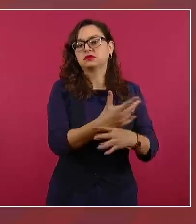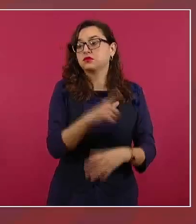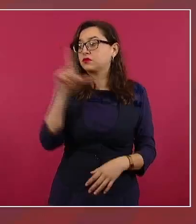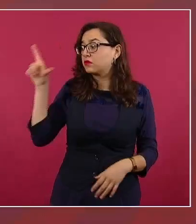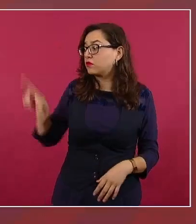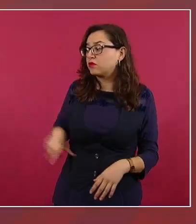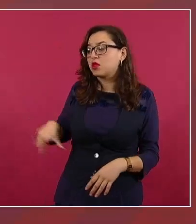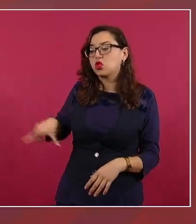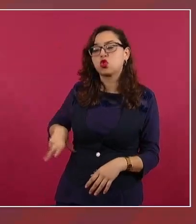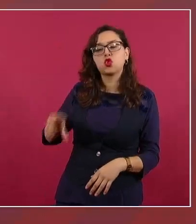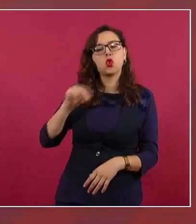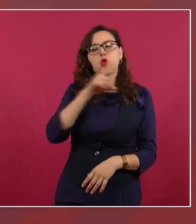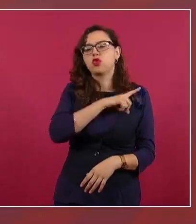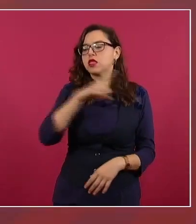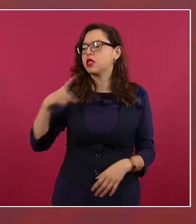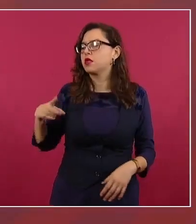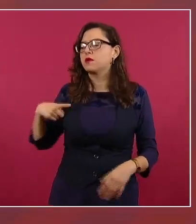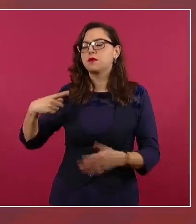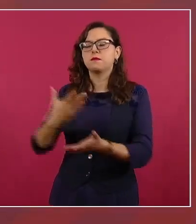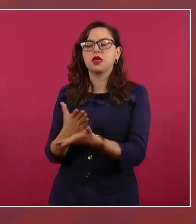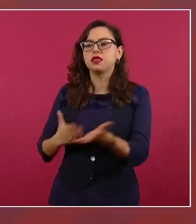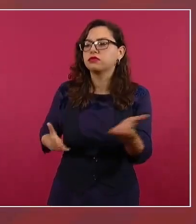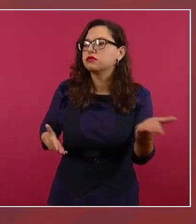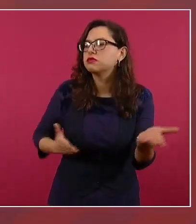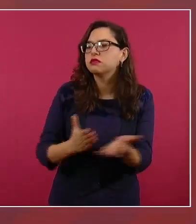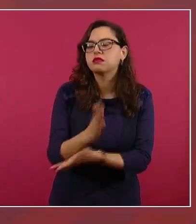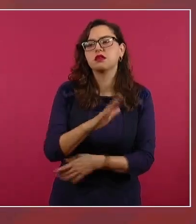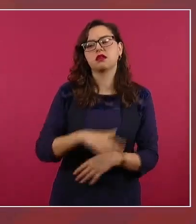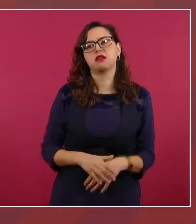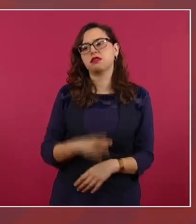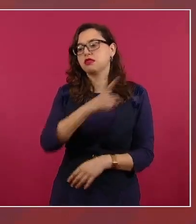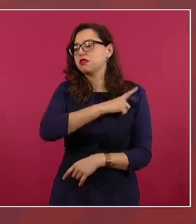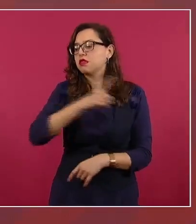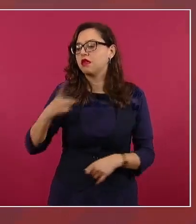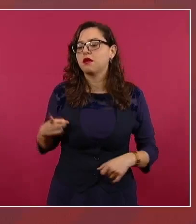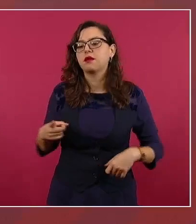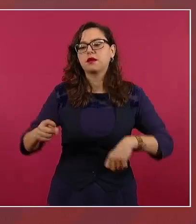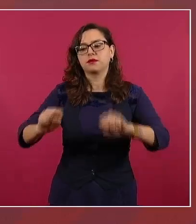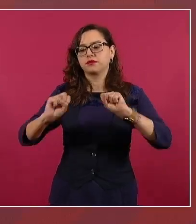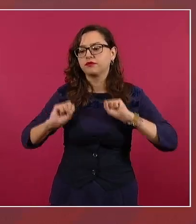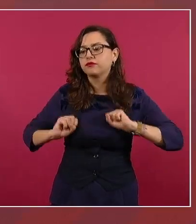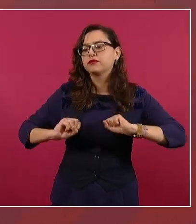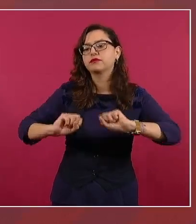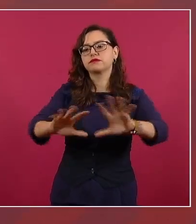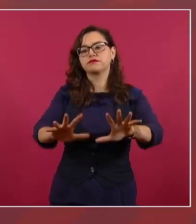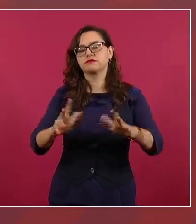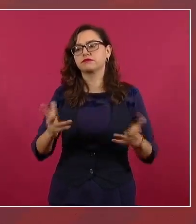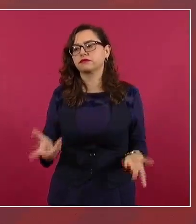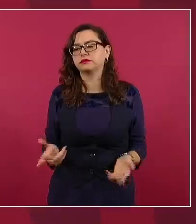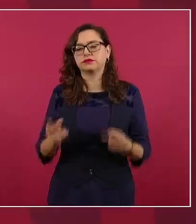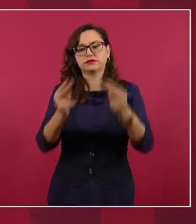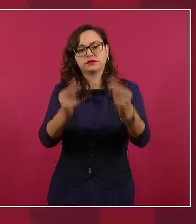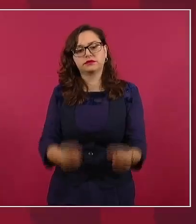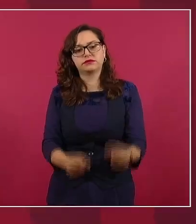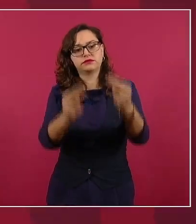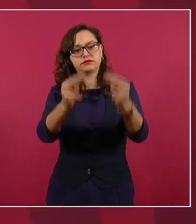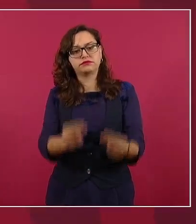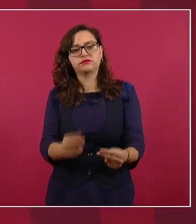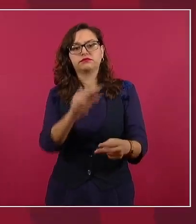que todo tiene que estar a cargo del mercado.